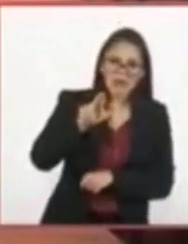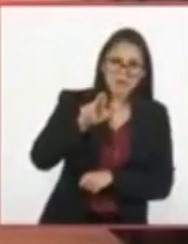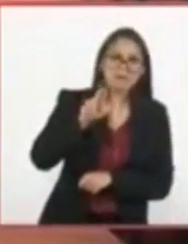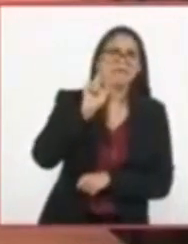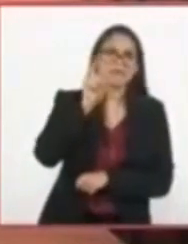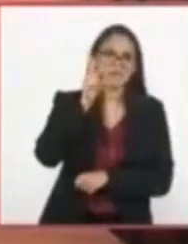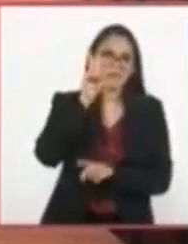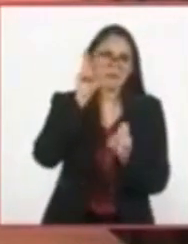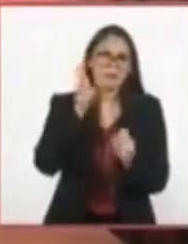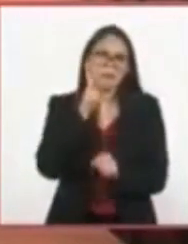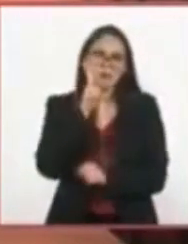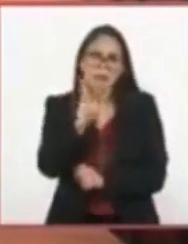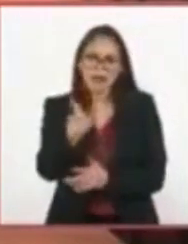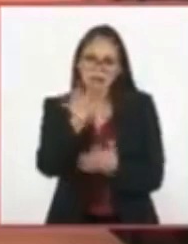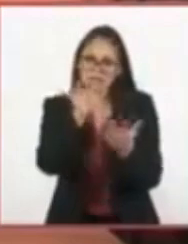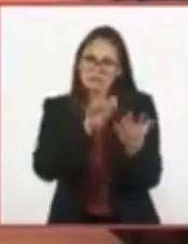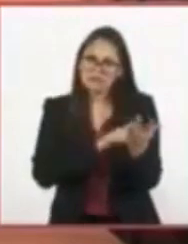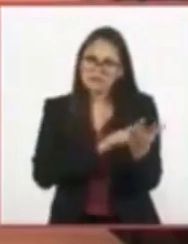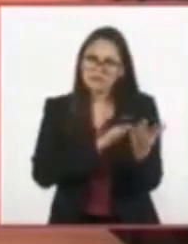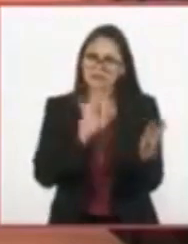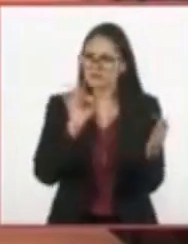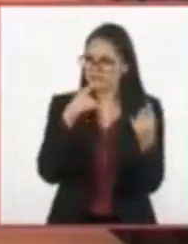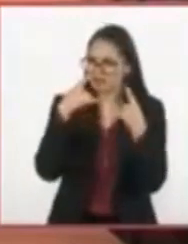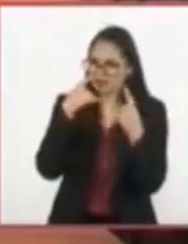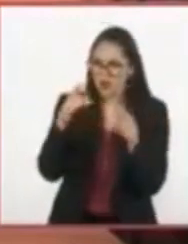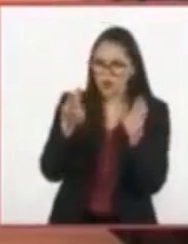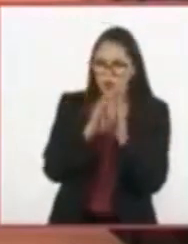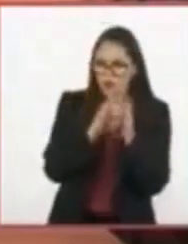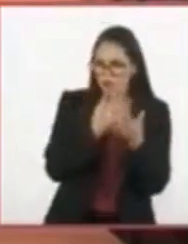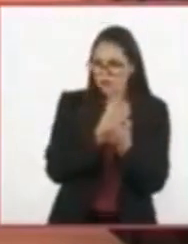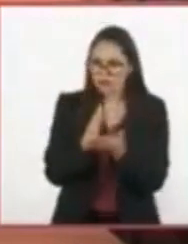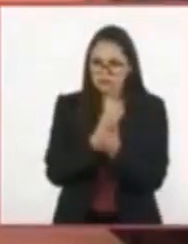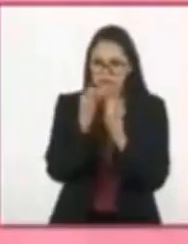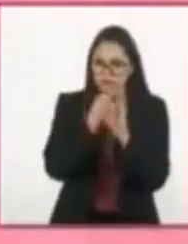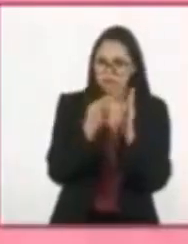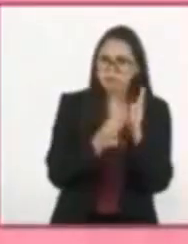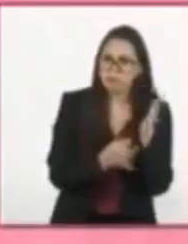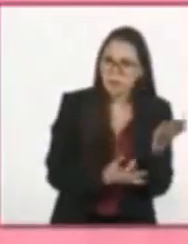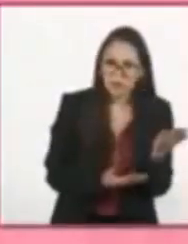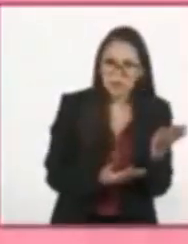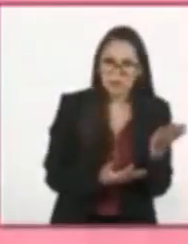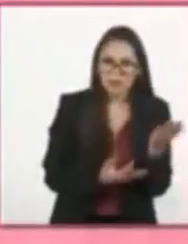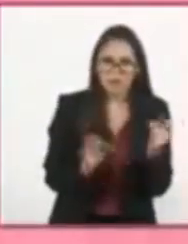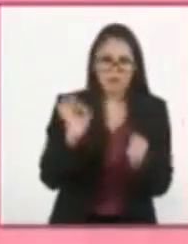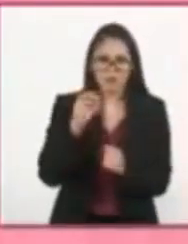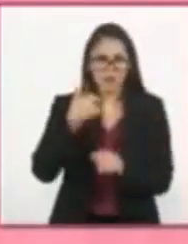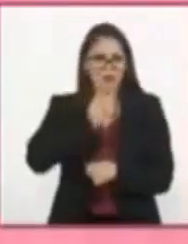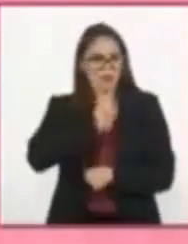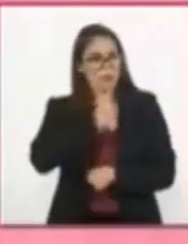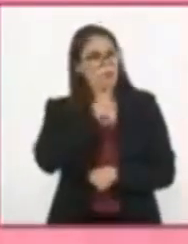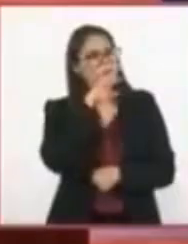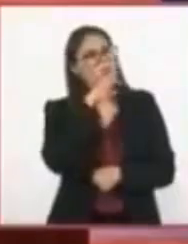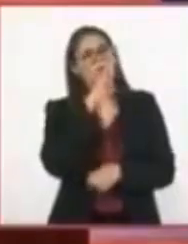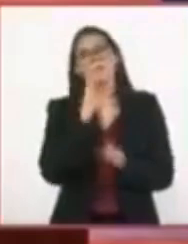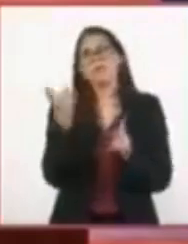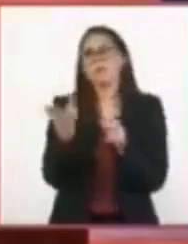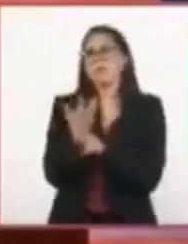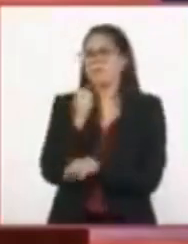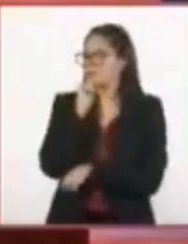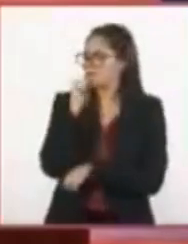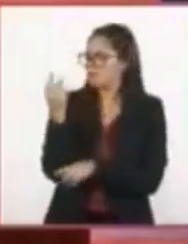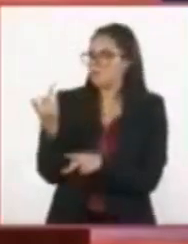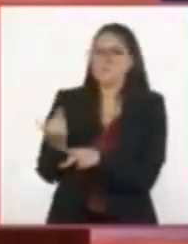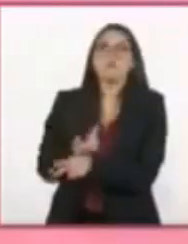comprender un texto que no tiene puntuación? ¿Qué ocurriría si no usáramos la puntuación en los textos que